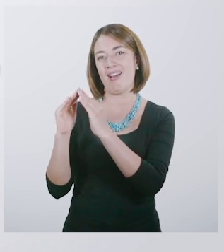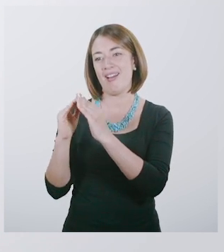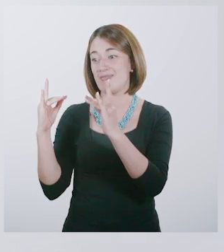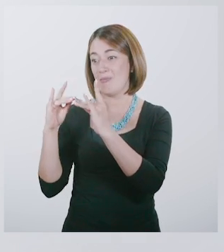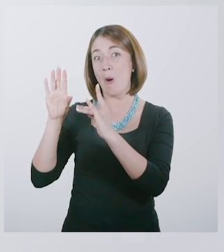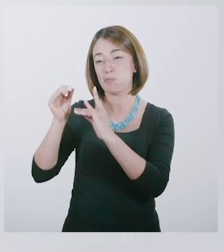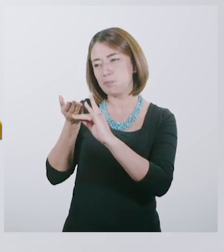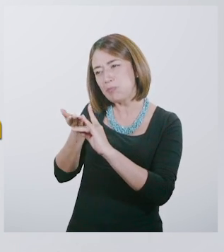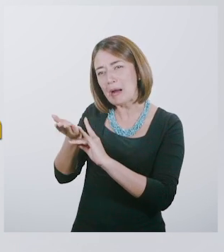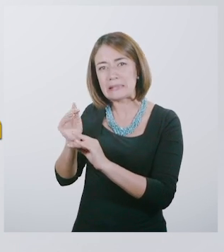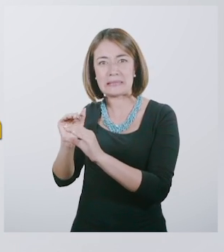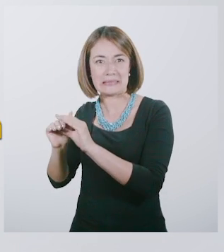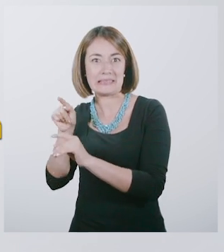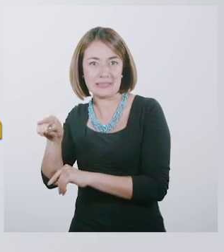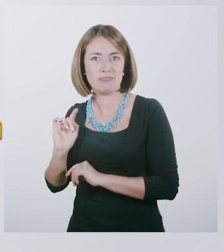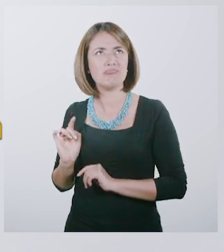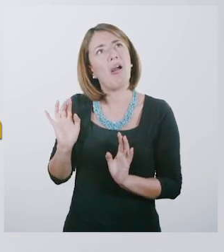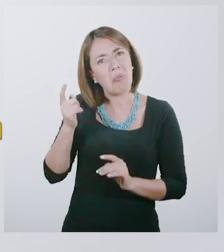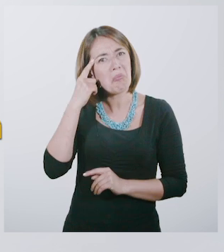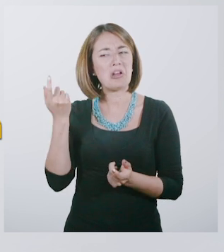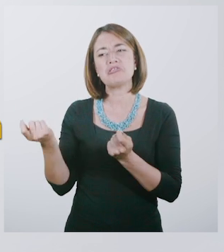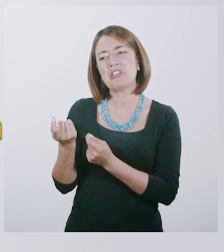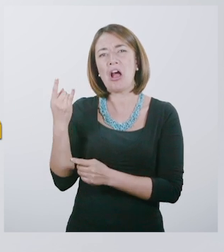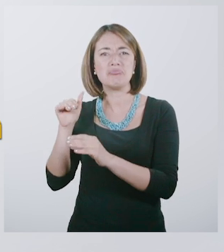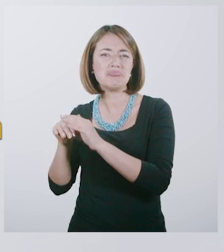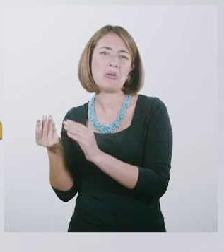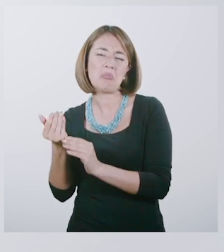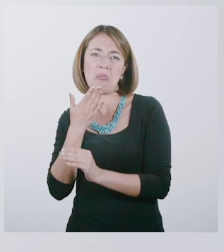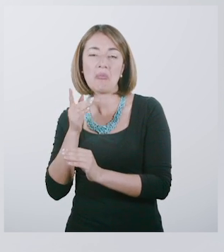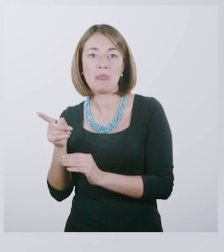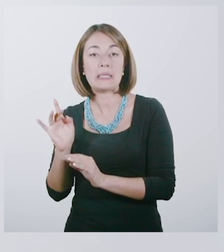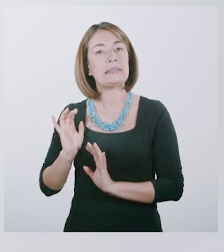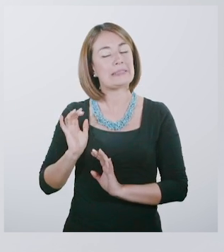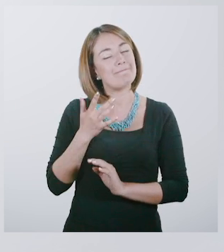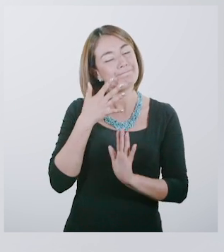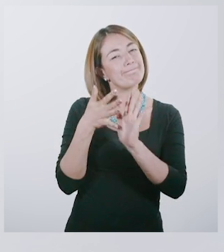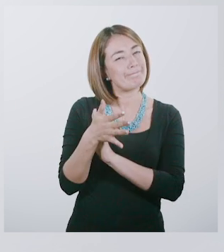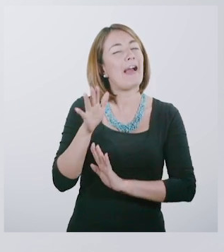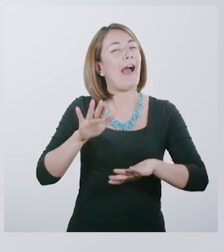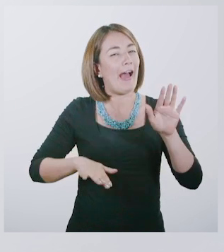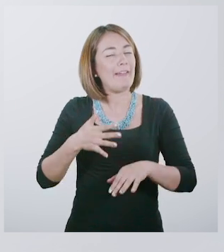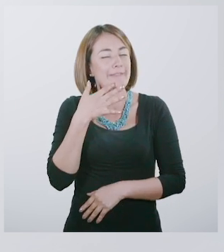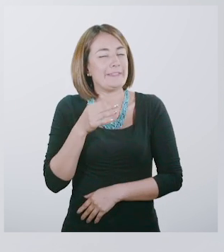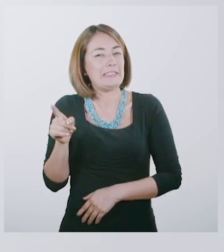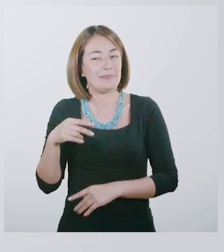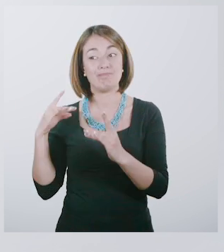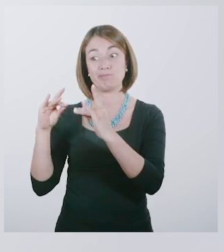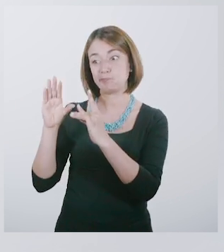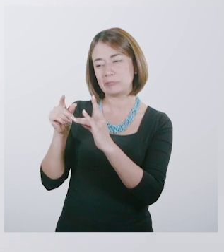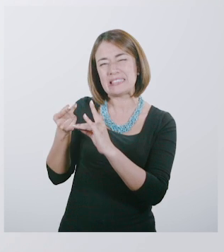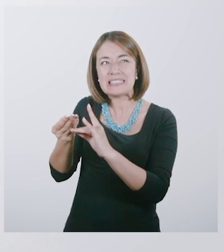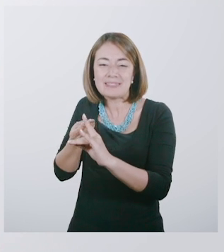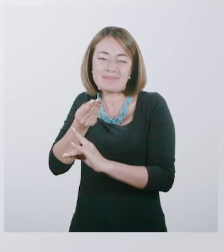debajo del colchón. Según ella, de esta manera puede tenerlo más cerca. Sin embargo, reconoce que esta situación la lleva a que en algunas